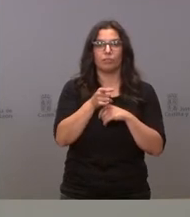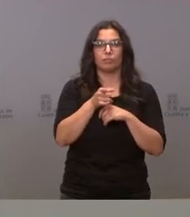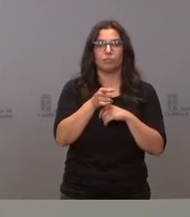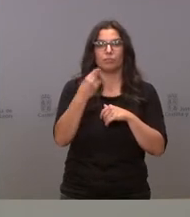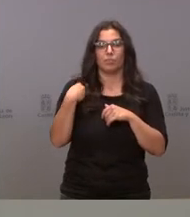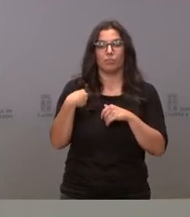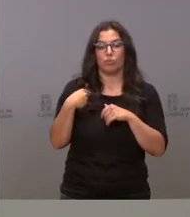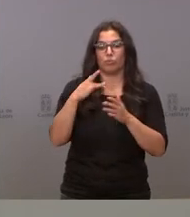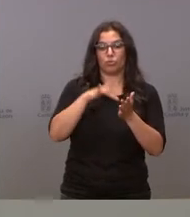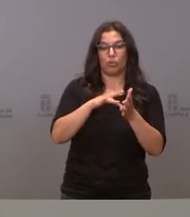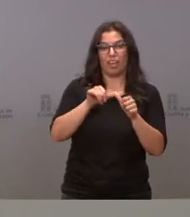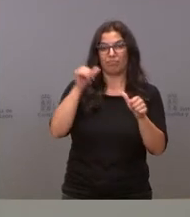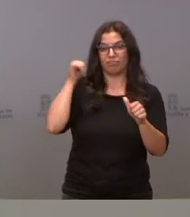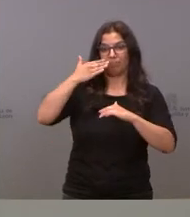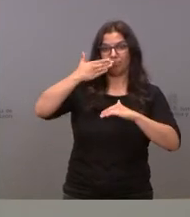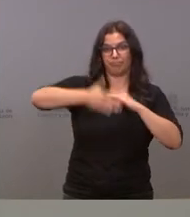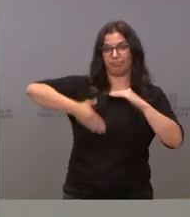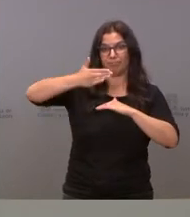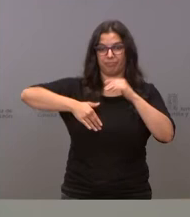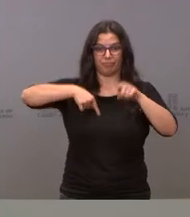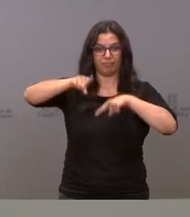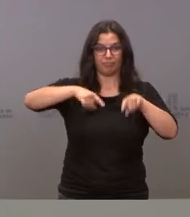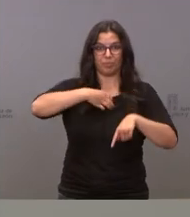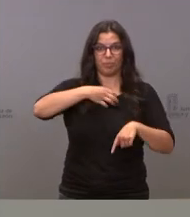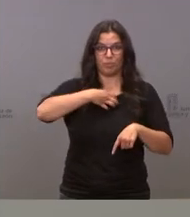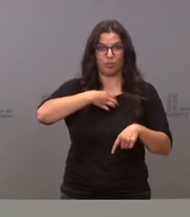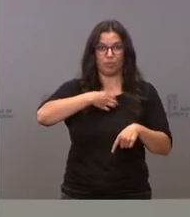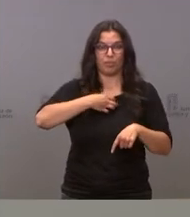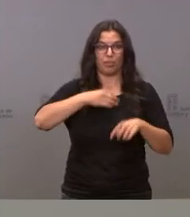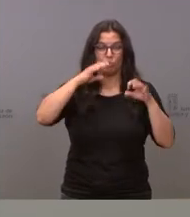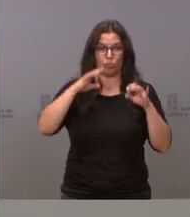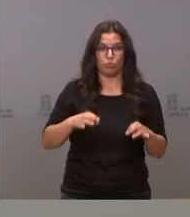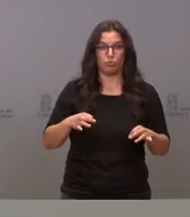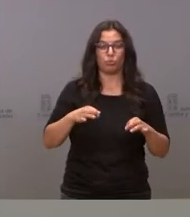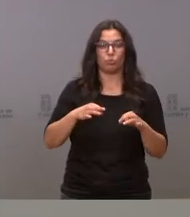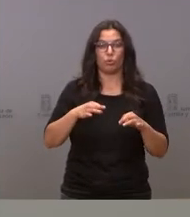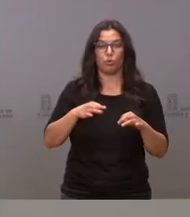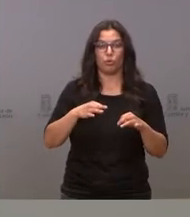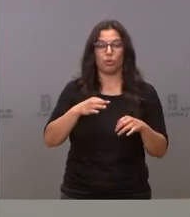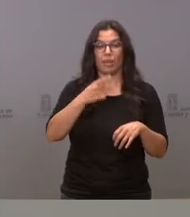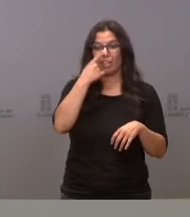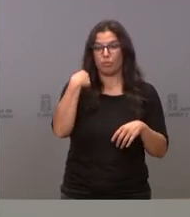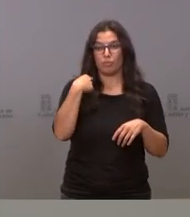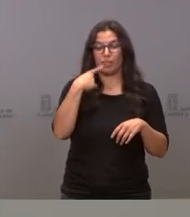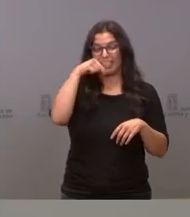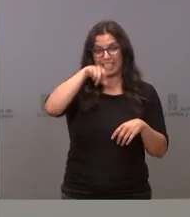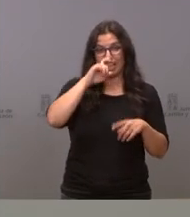de la movilidad producida en el primer cuatrimestre del año 2021.